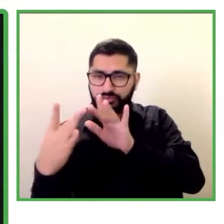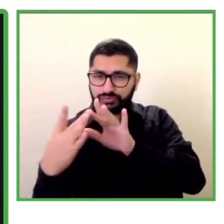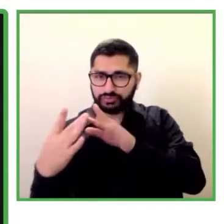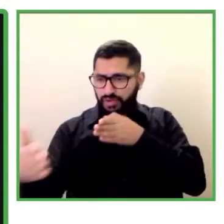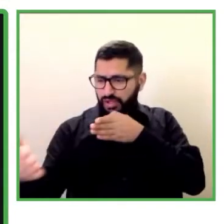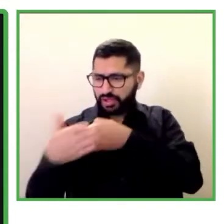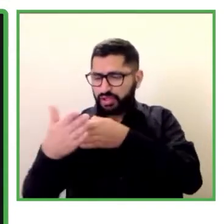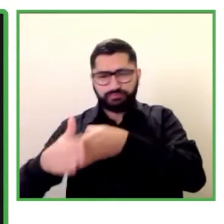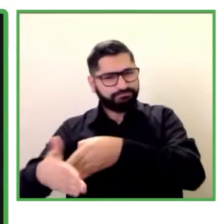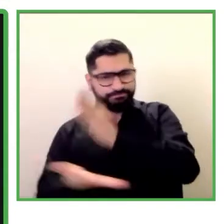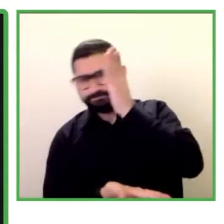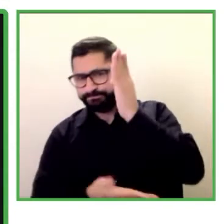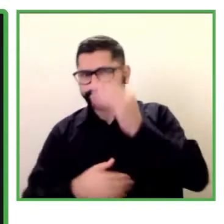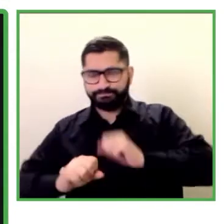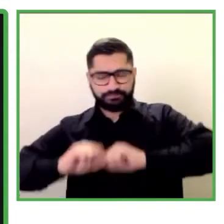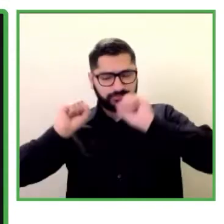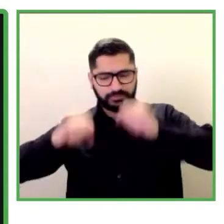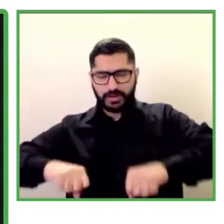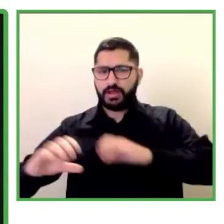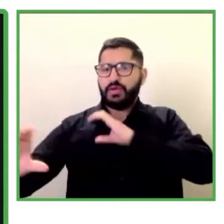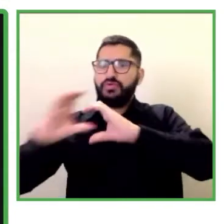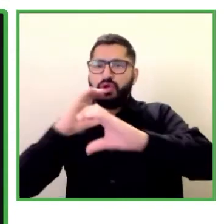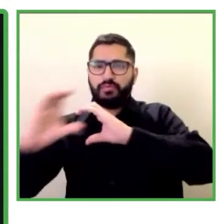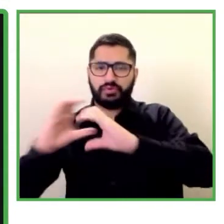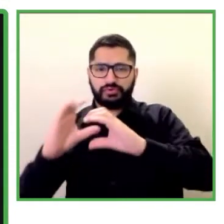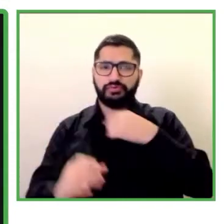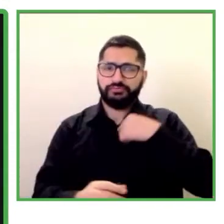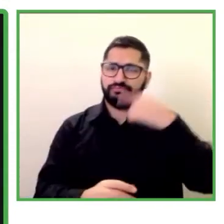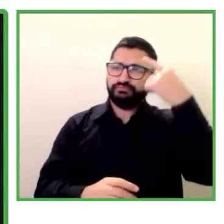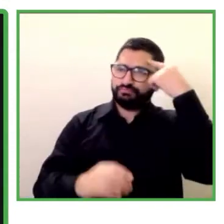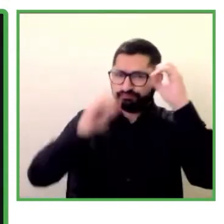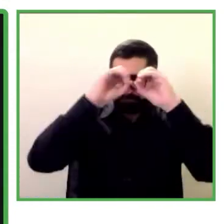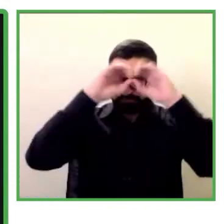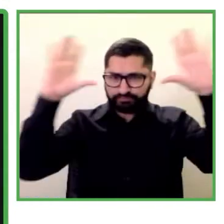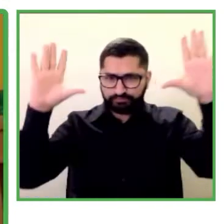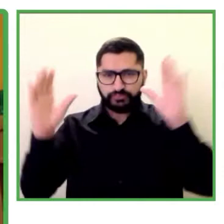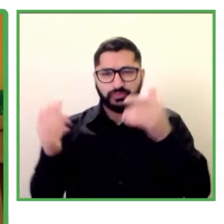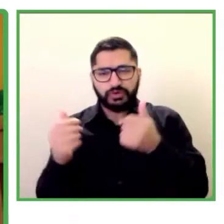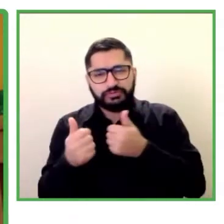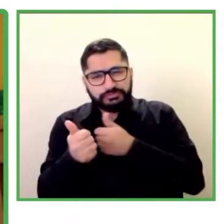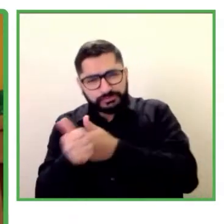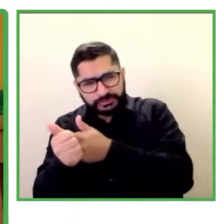realizando incluso cuando estamos en pandemia y eso se valora el doble.